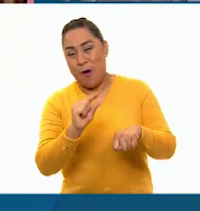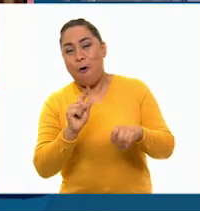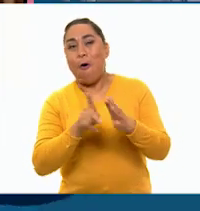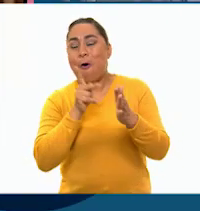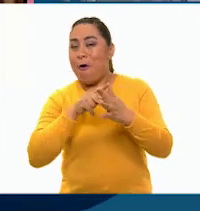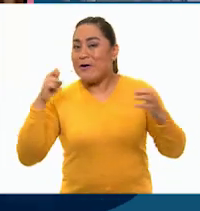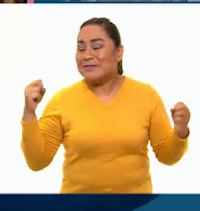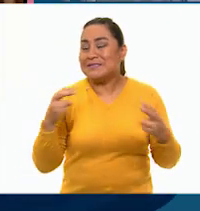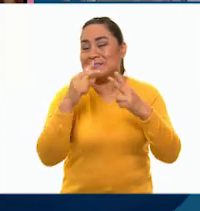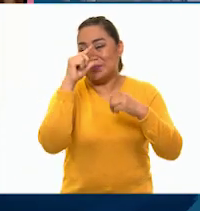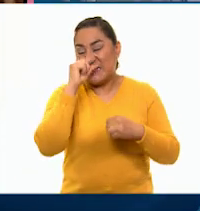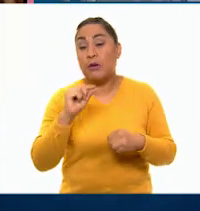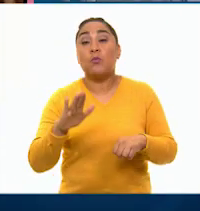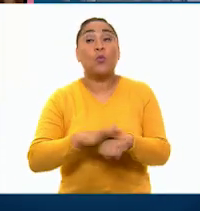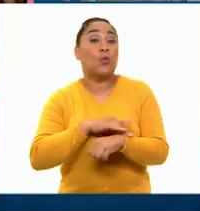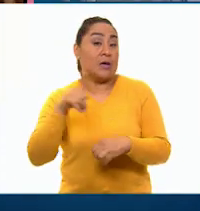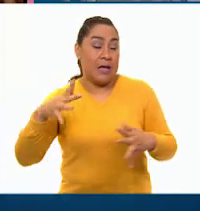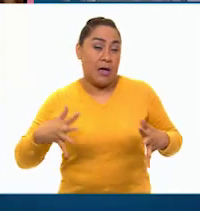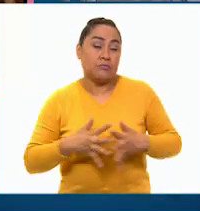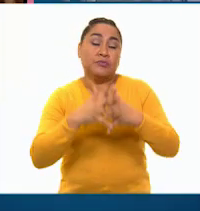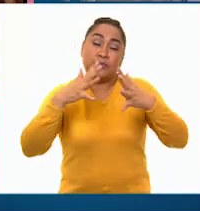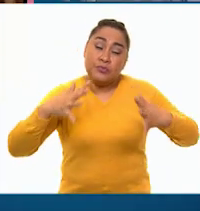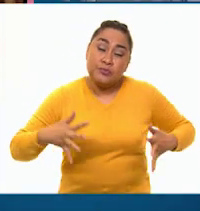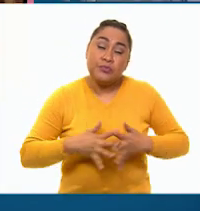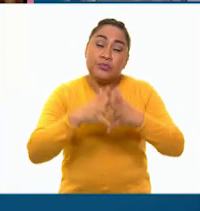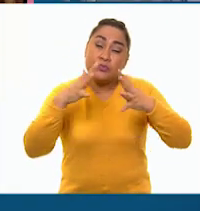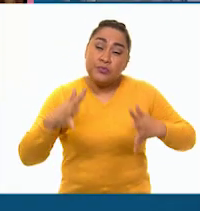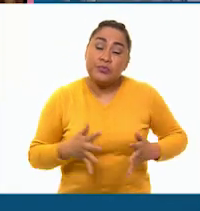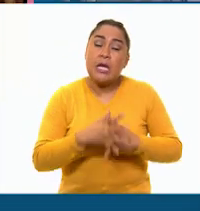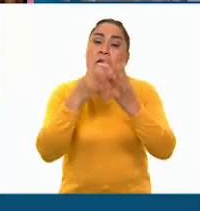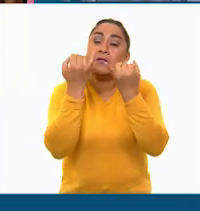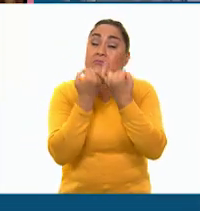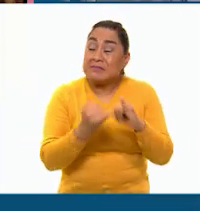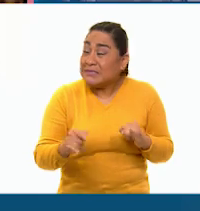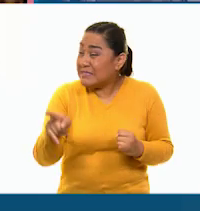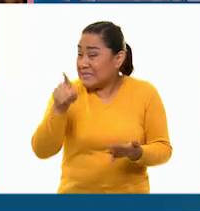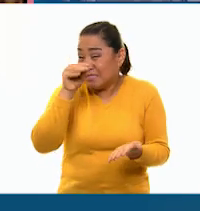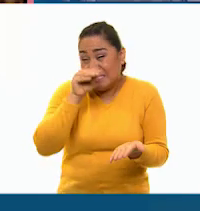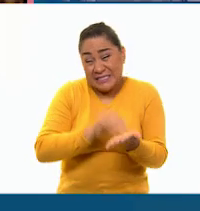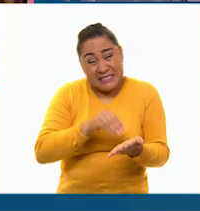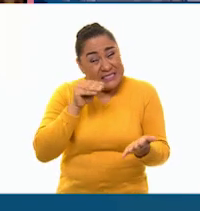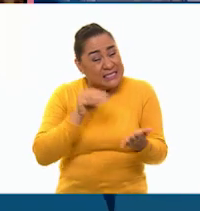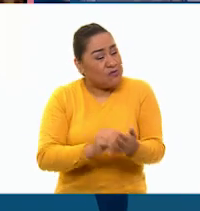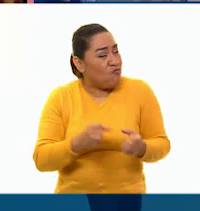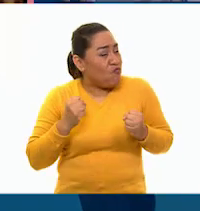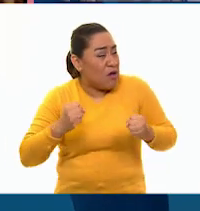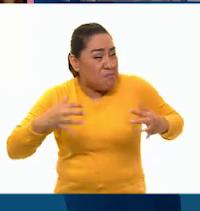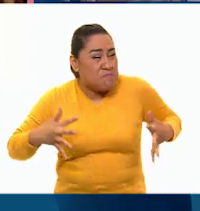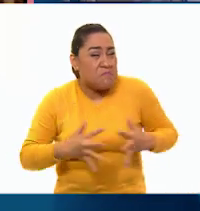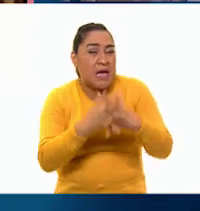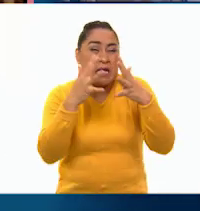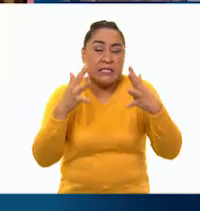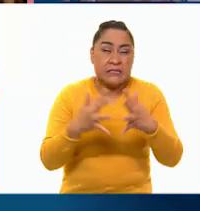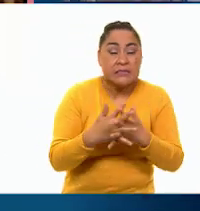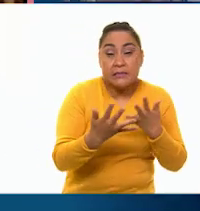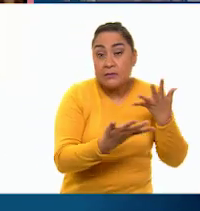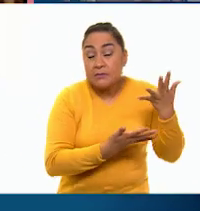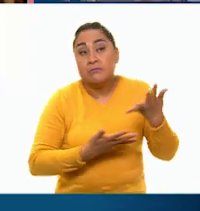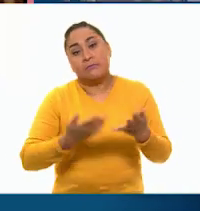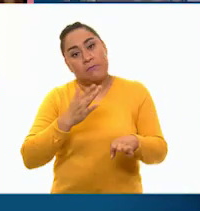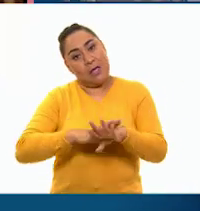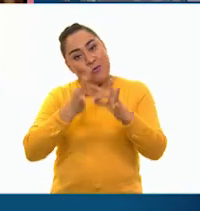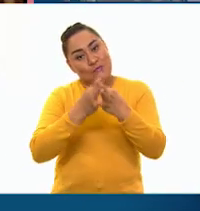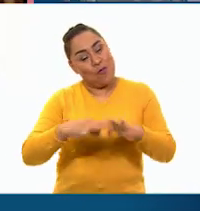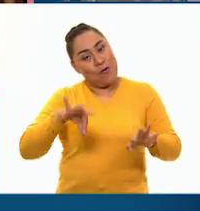el reencuentro, porque la guerra por la independencia estaba en pleno apogeo y era para nosotros lo más